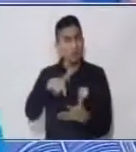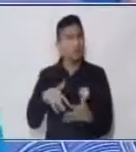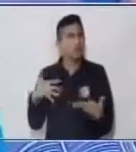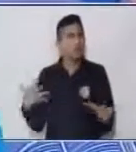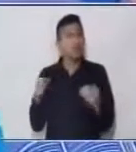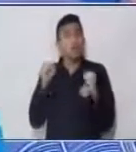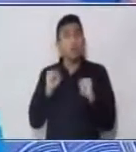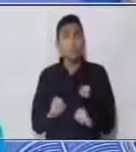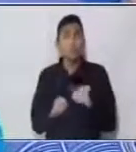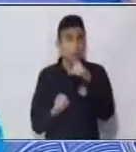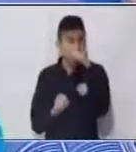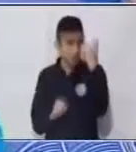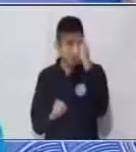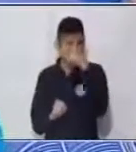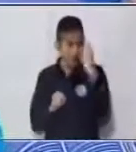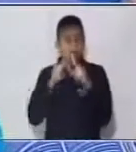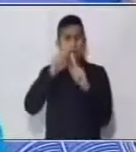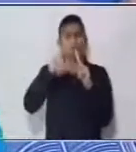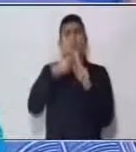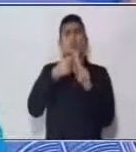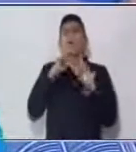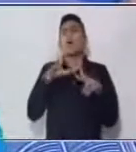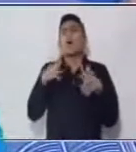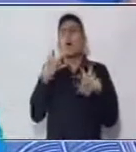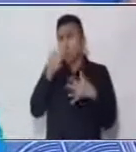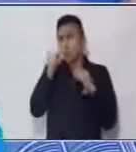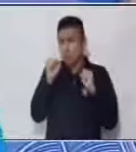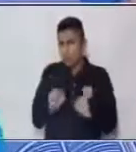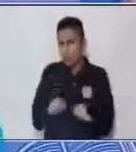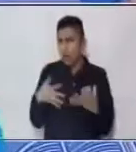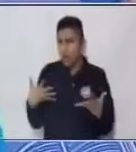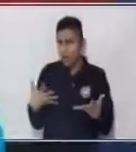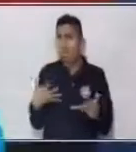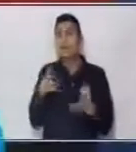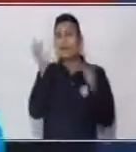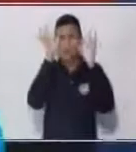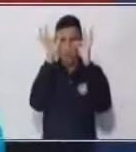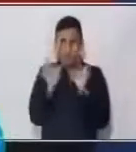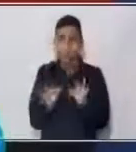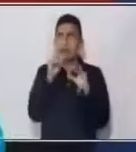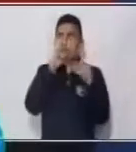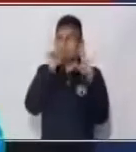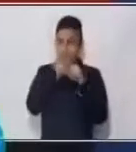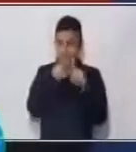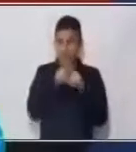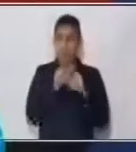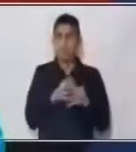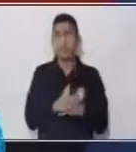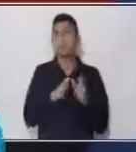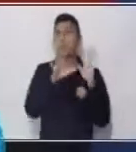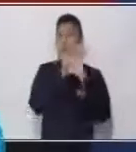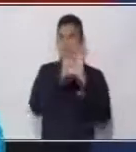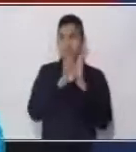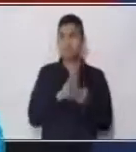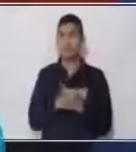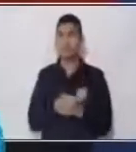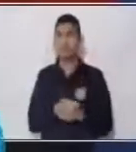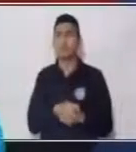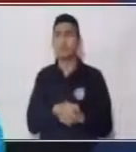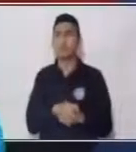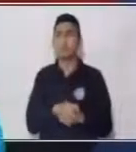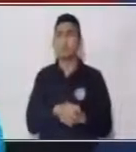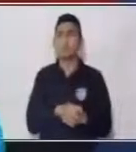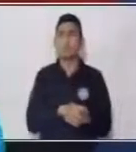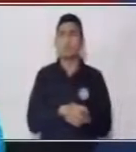pudiéramos trabajarla en suma, ¿cómo la trabajaríamos? De una manera parecida a esta. Por ejemplo, podemos